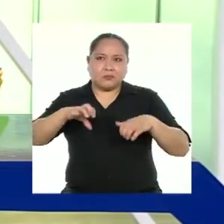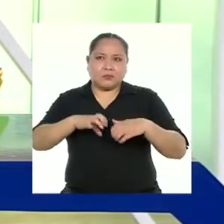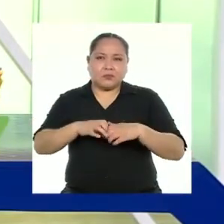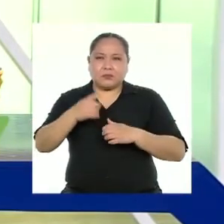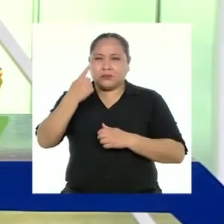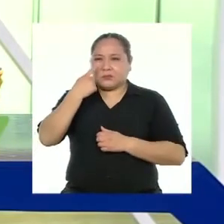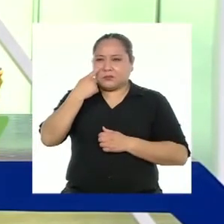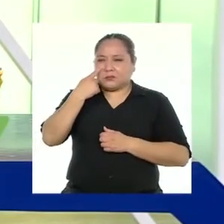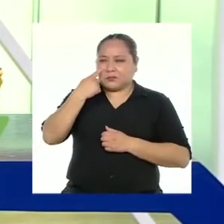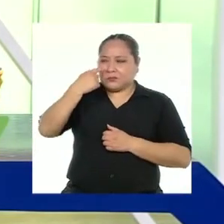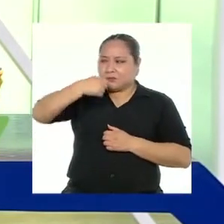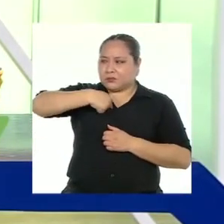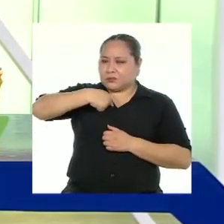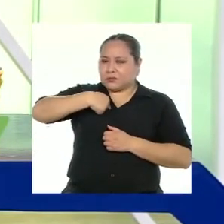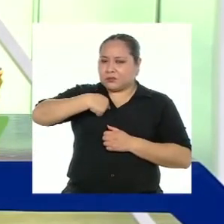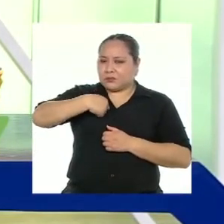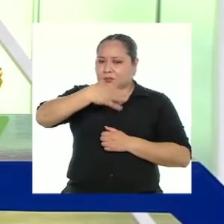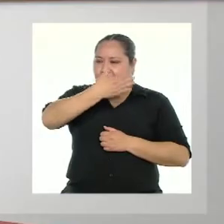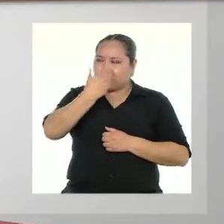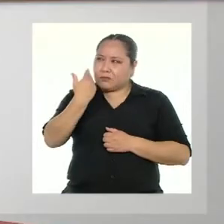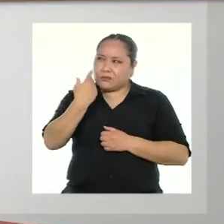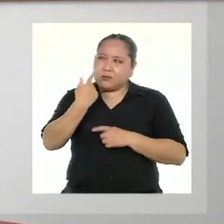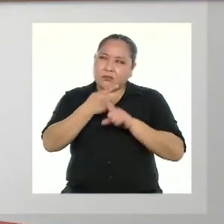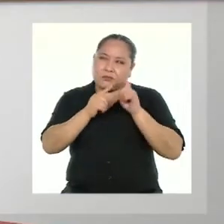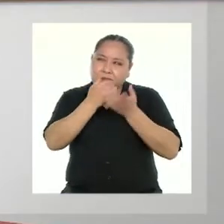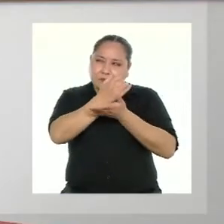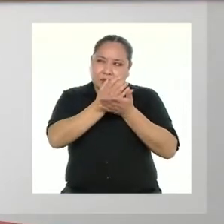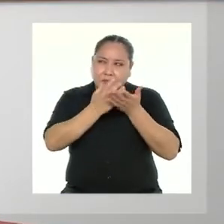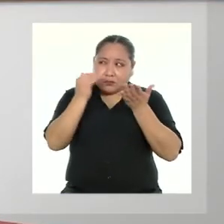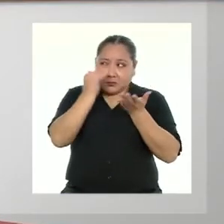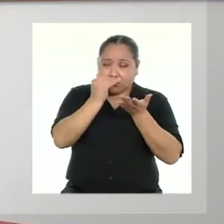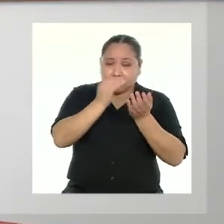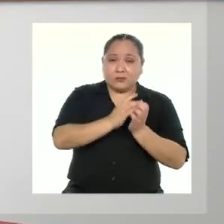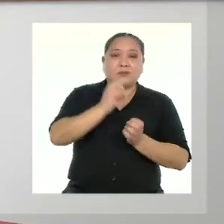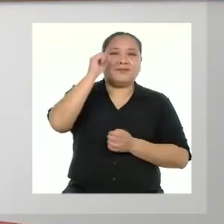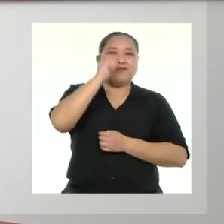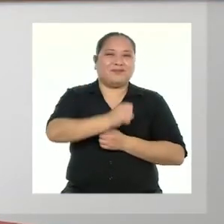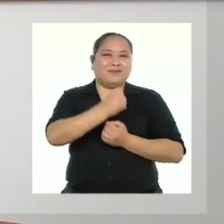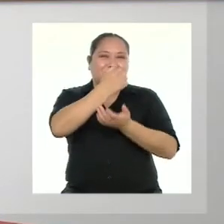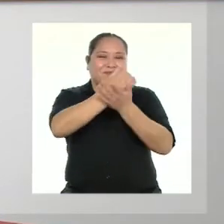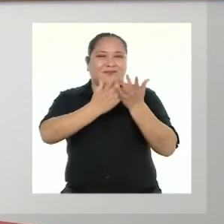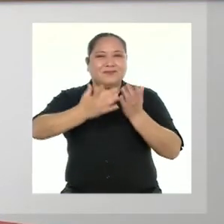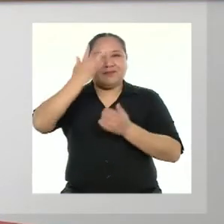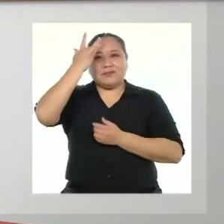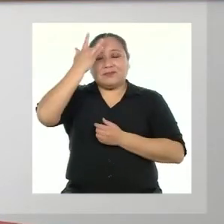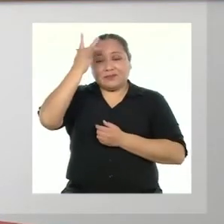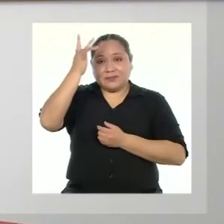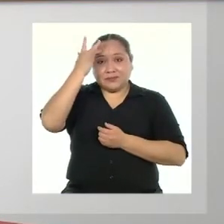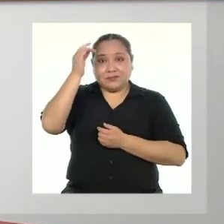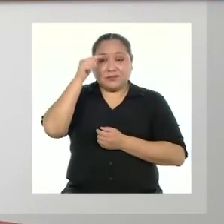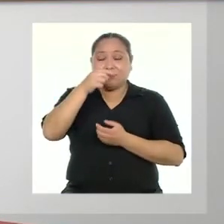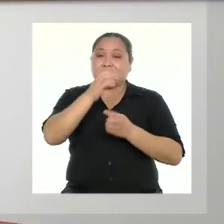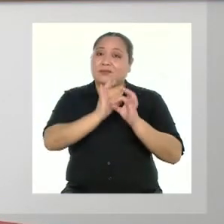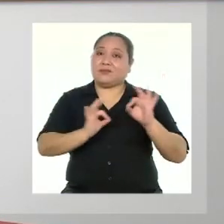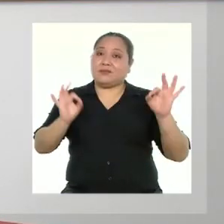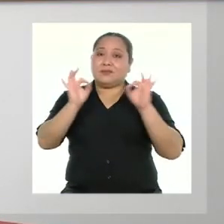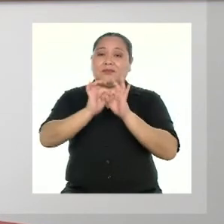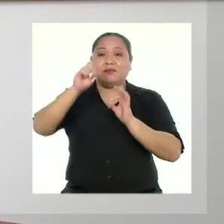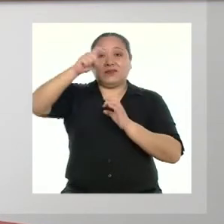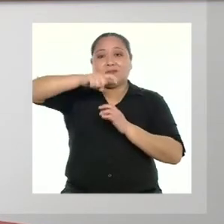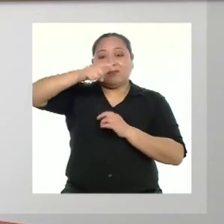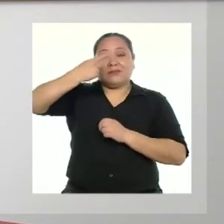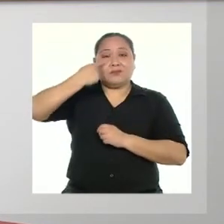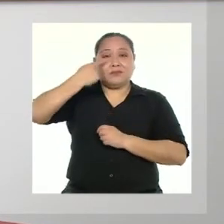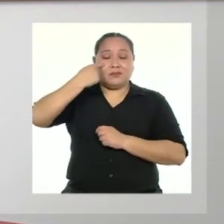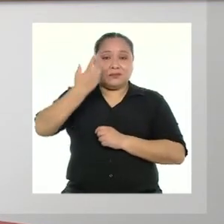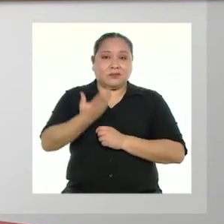para conocernos mejor en el ámbito académico? Por supuesto. El aspecto intelectual es muy importante y es necesario conocer